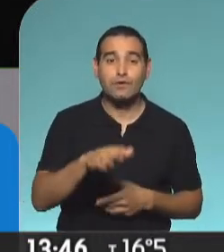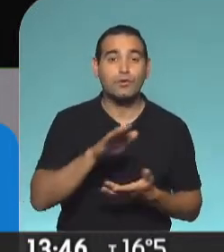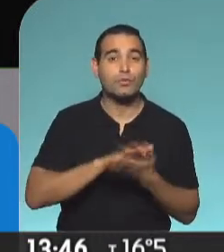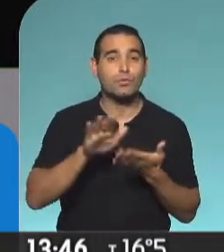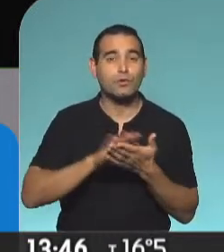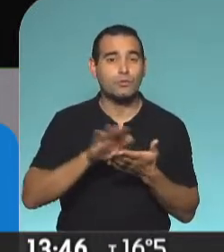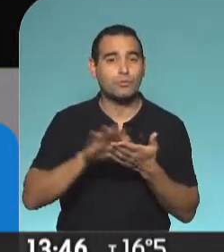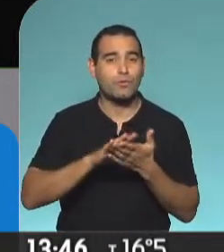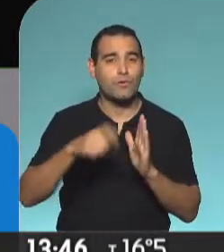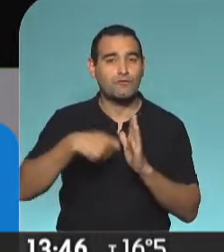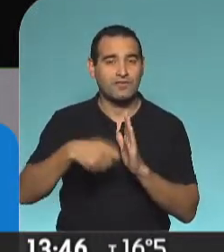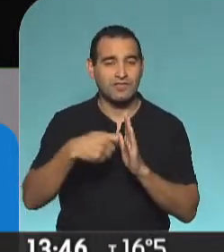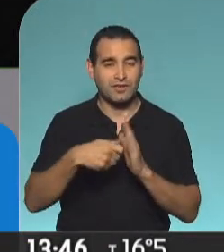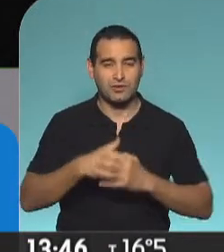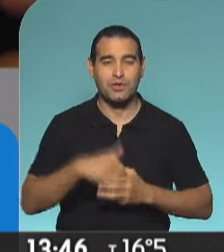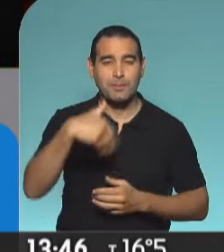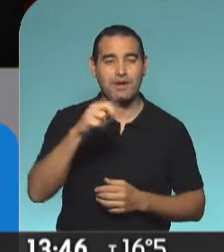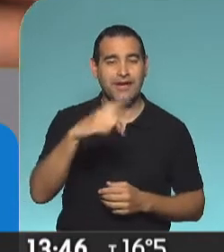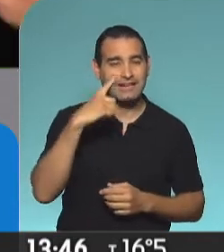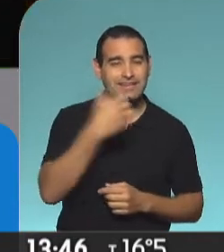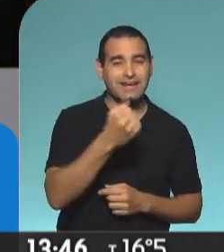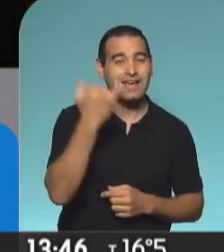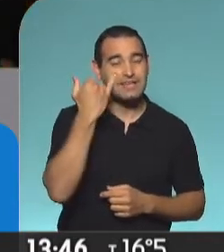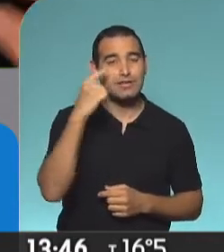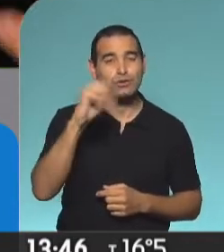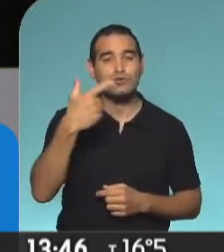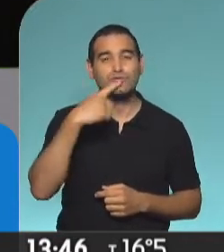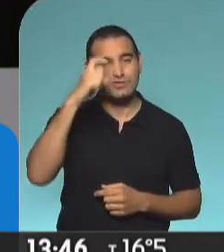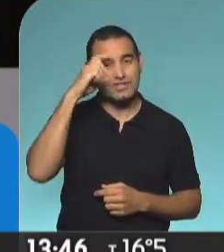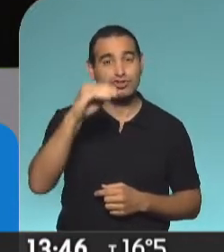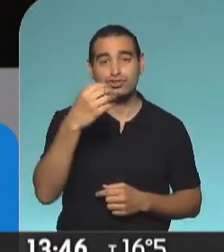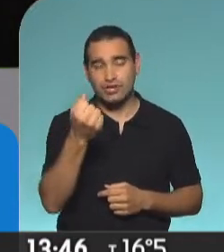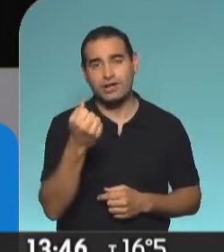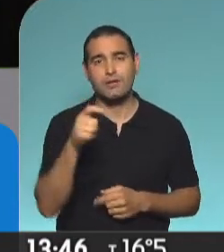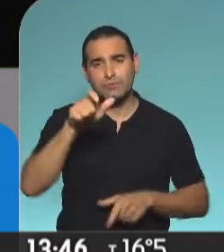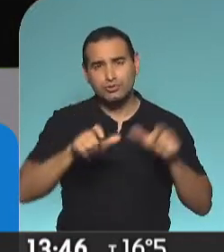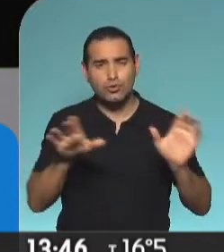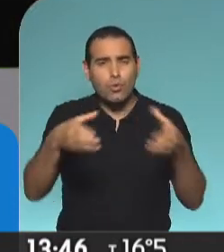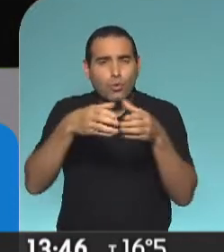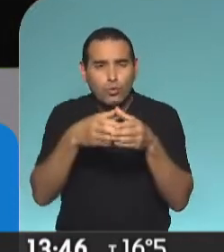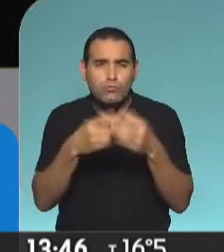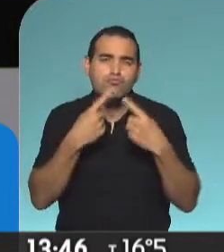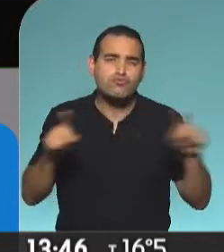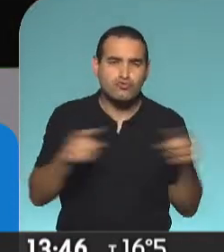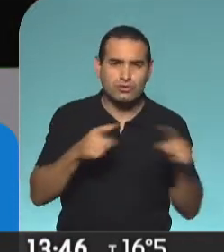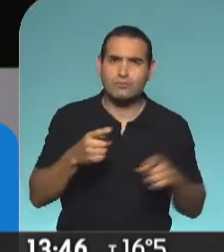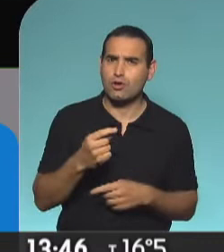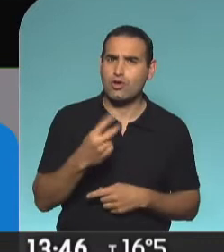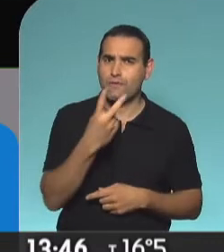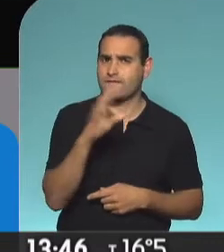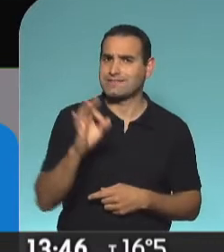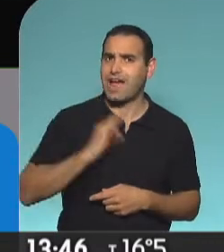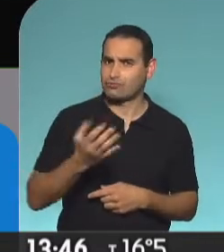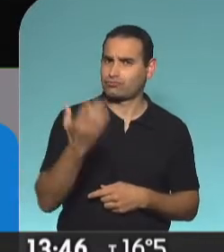video de María y Cosecha. El grupo de trabajadores de la música que se conoció hace muchos años, más de dos décadas,